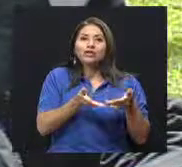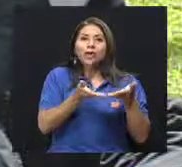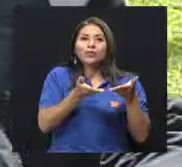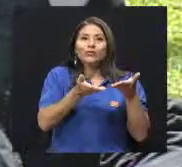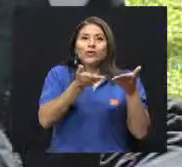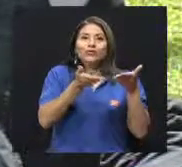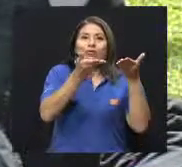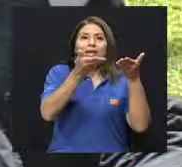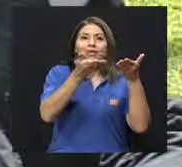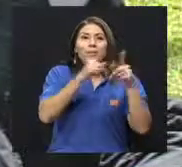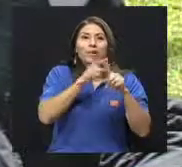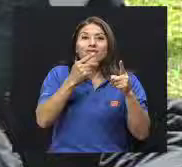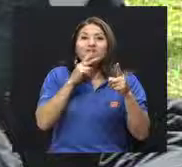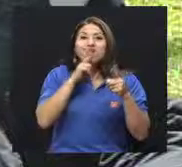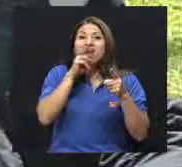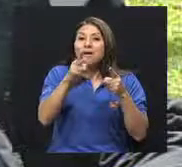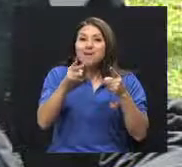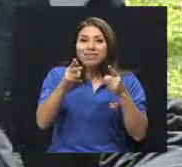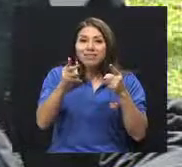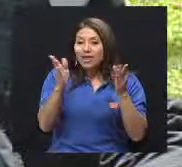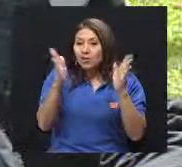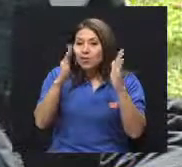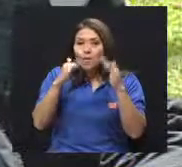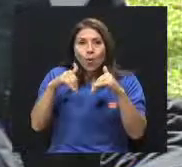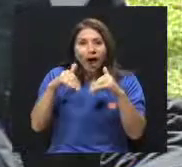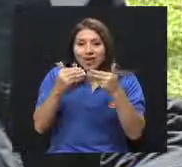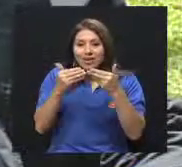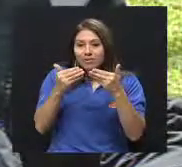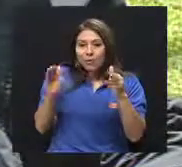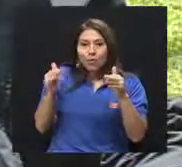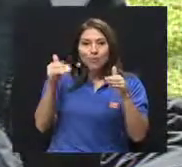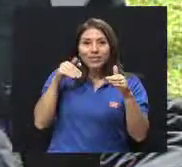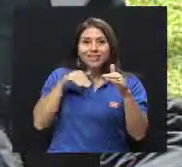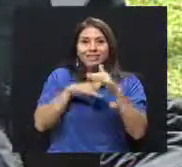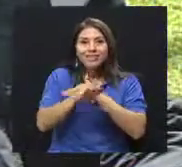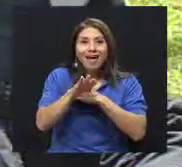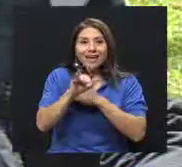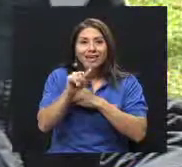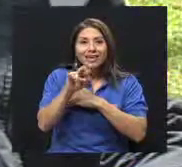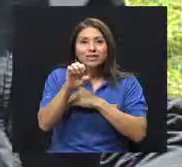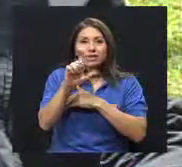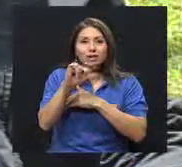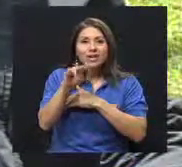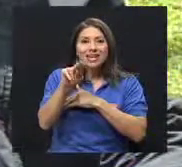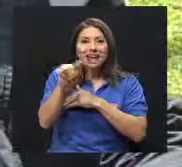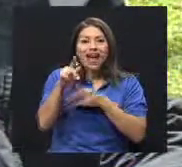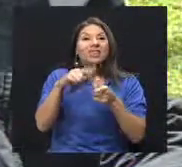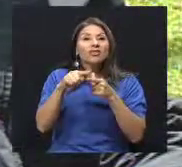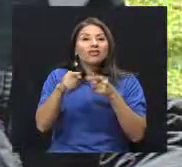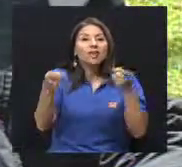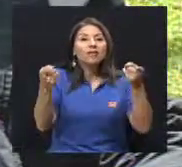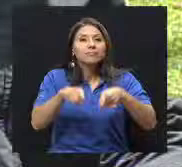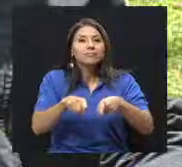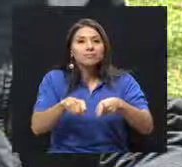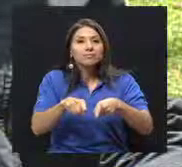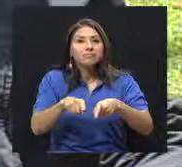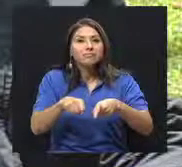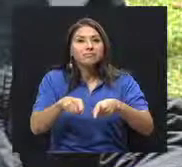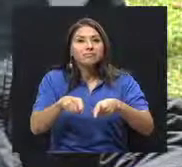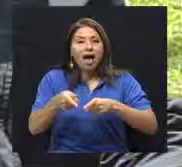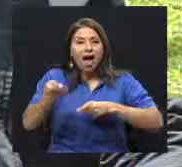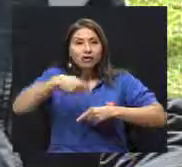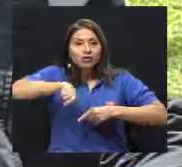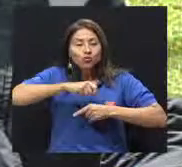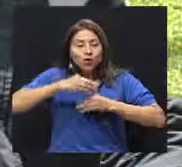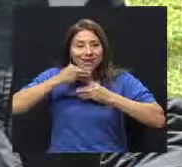para que entre la glucosa a la célula. Y ahí, entonces sufre, el azúcar va a subir en sangre.